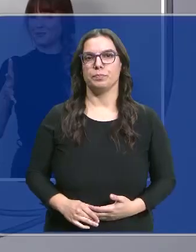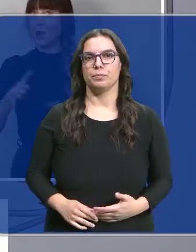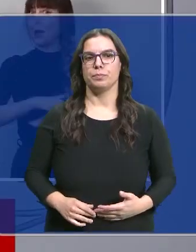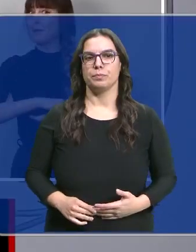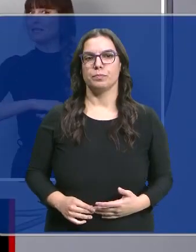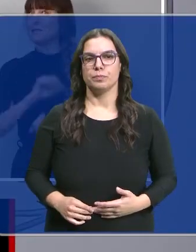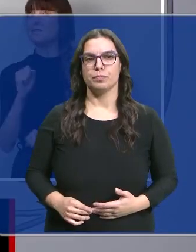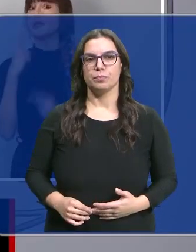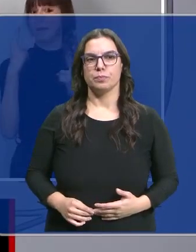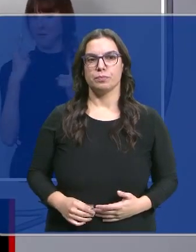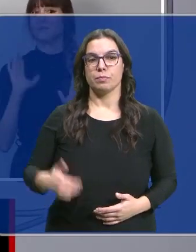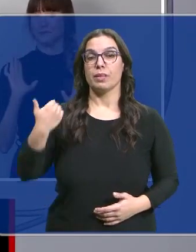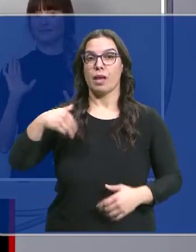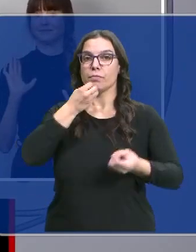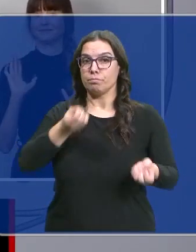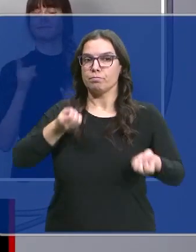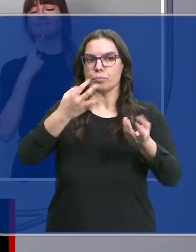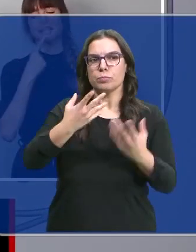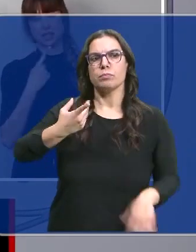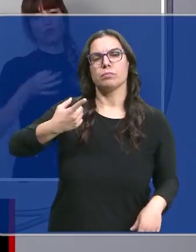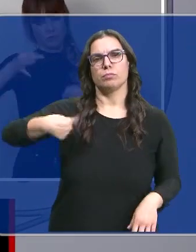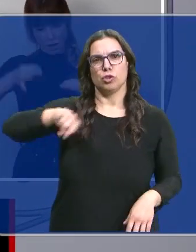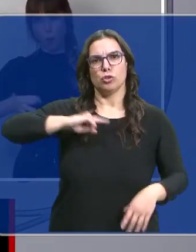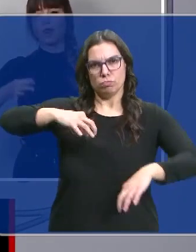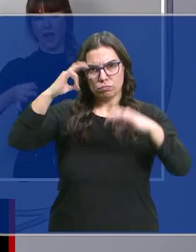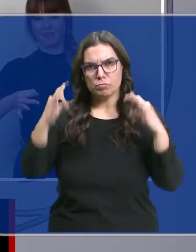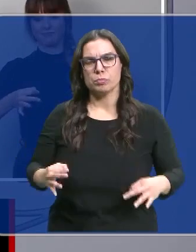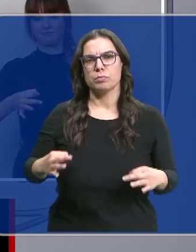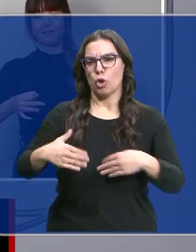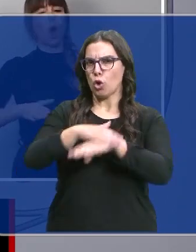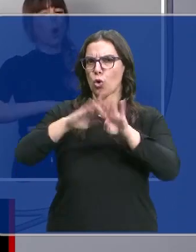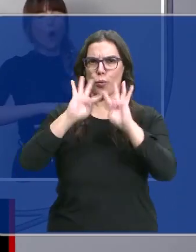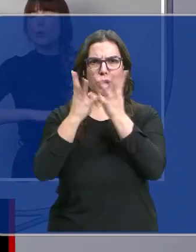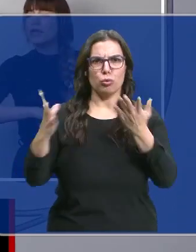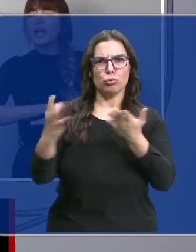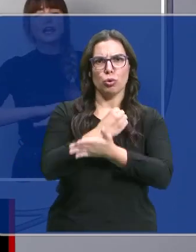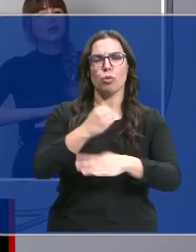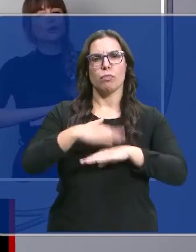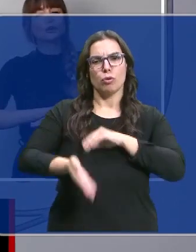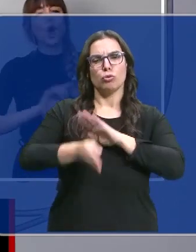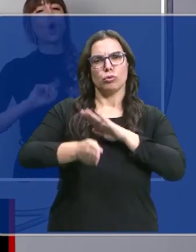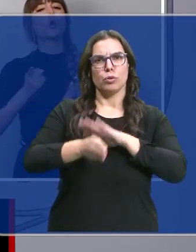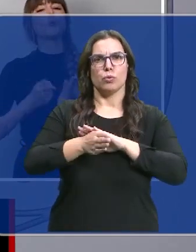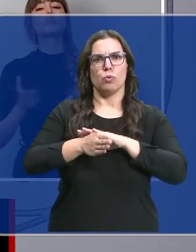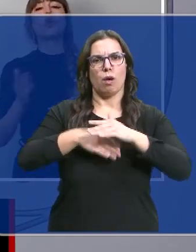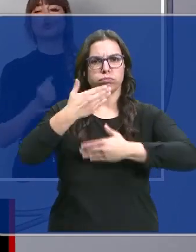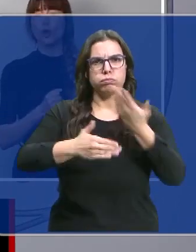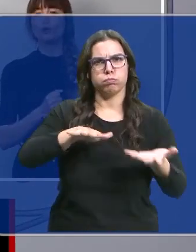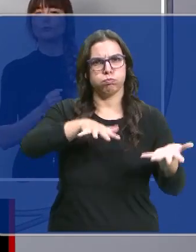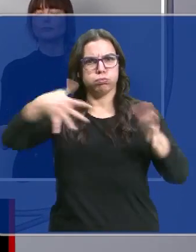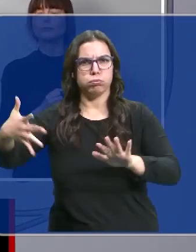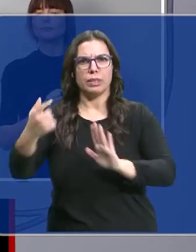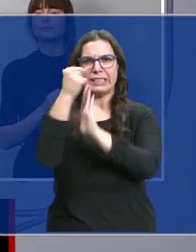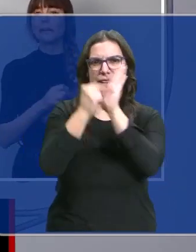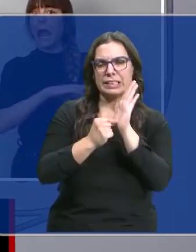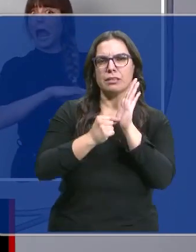Ya les trasladó la determinación de todo el gobierno para seguir desplegando esa